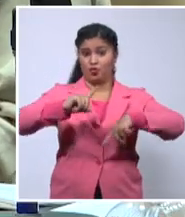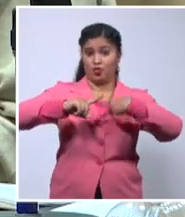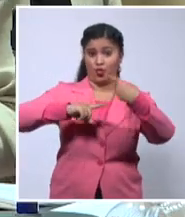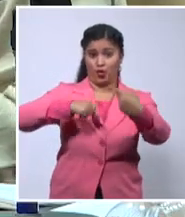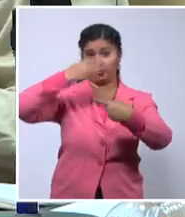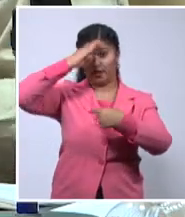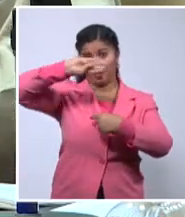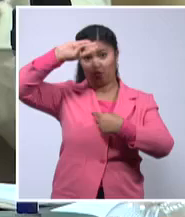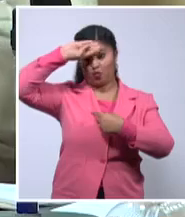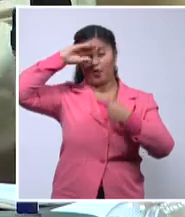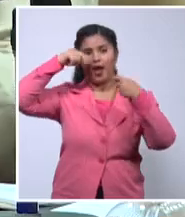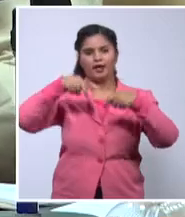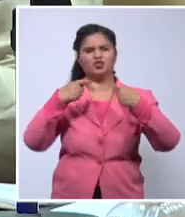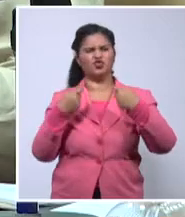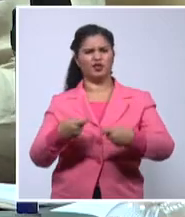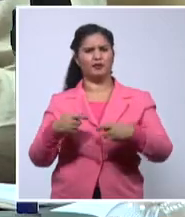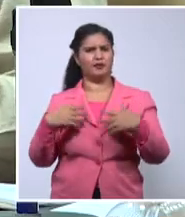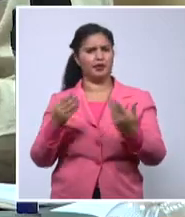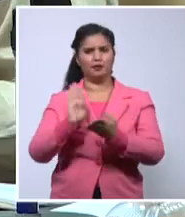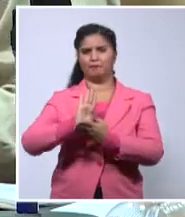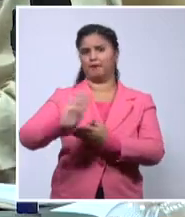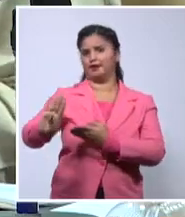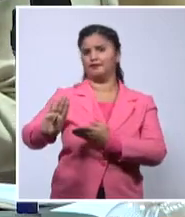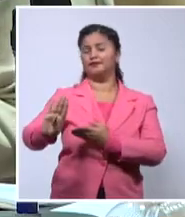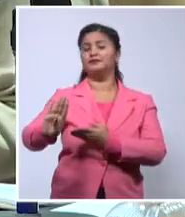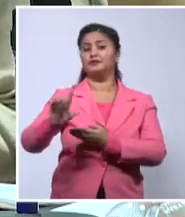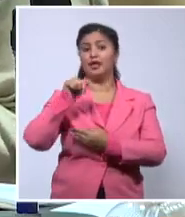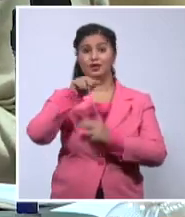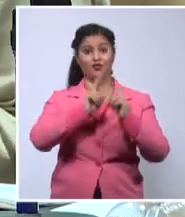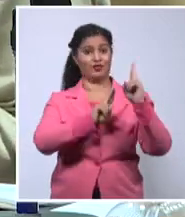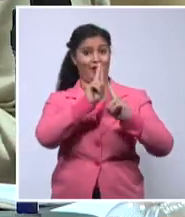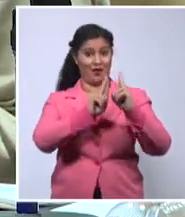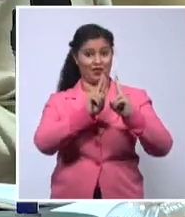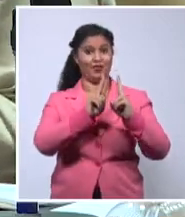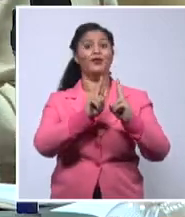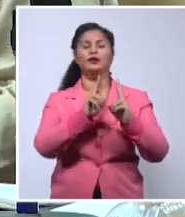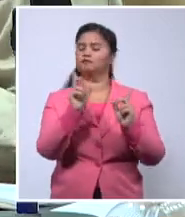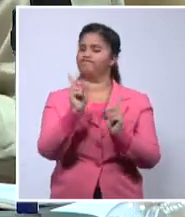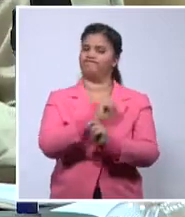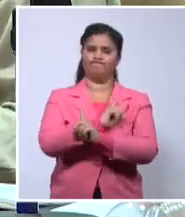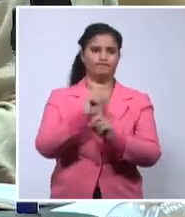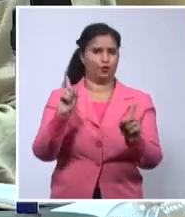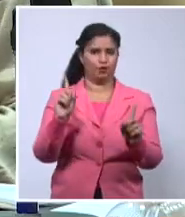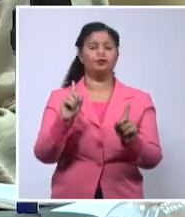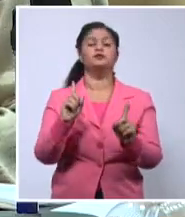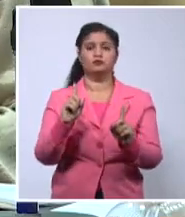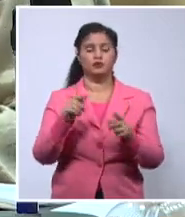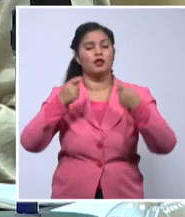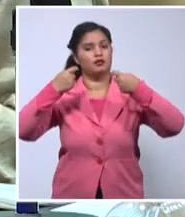para cuando nos vayamos a pronunciar, hacerlo sobre la base